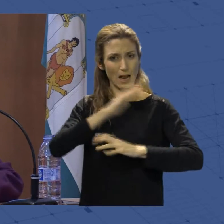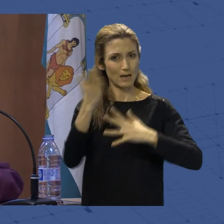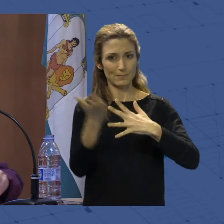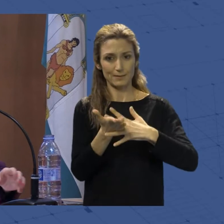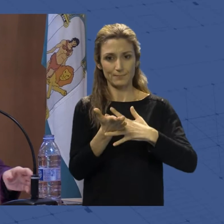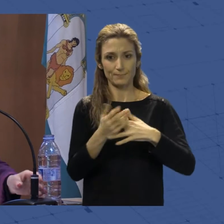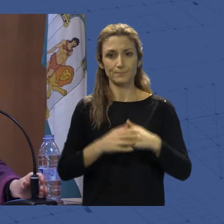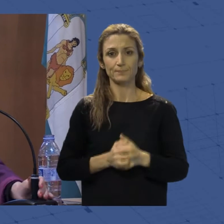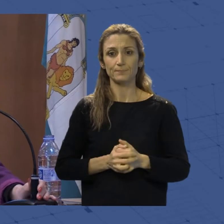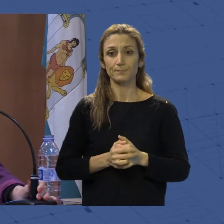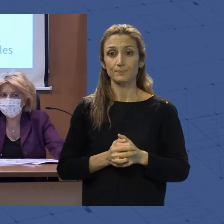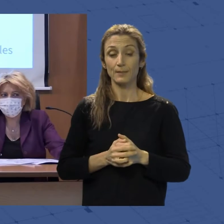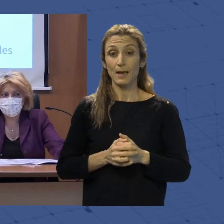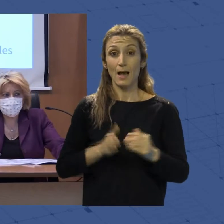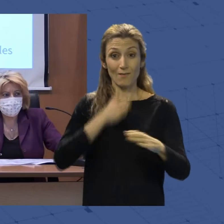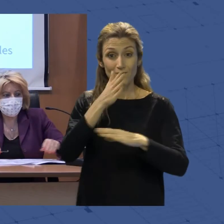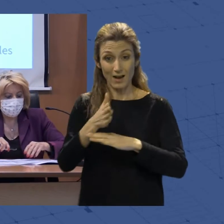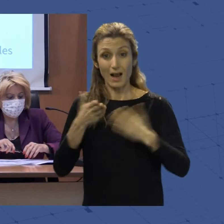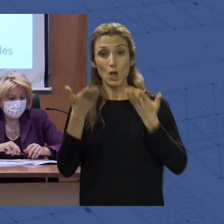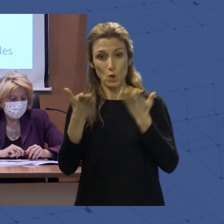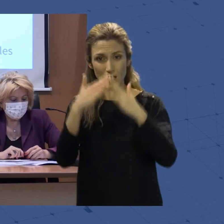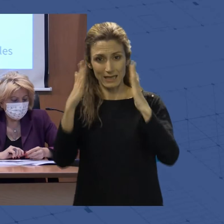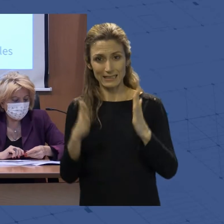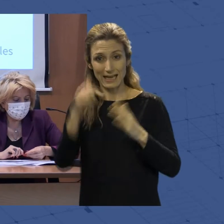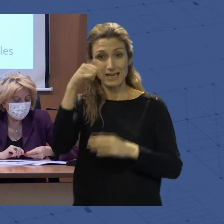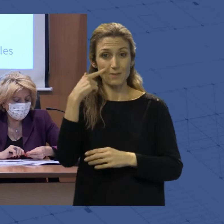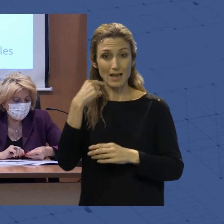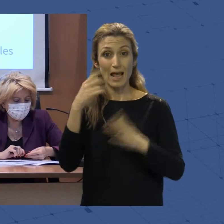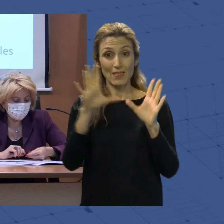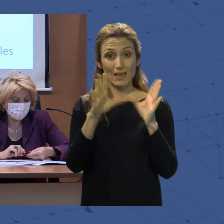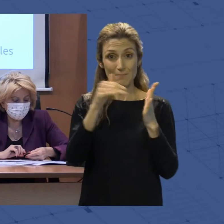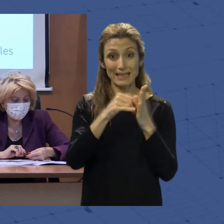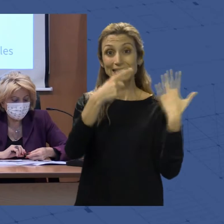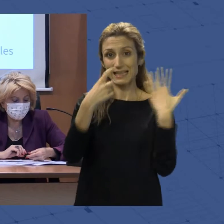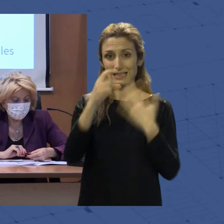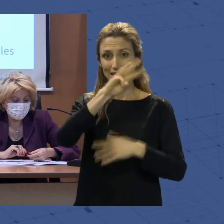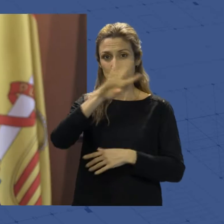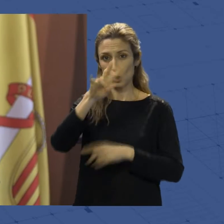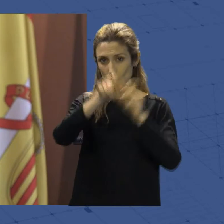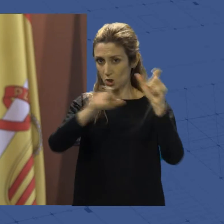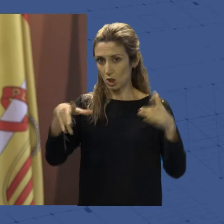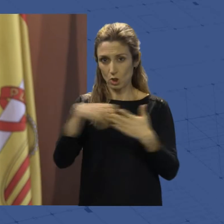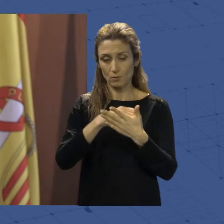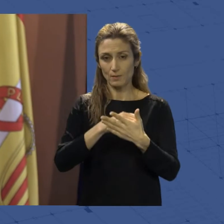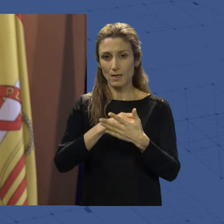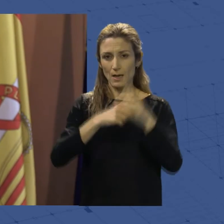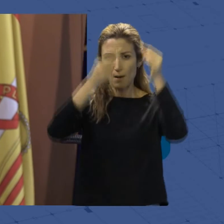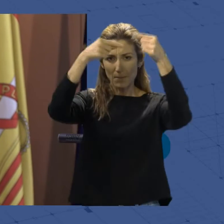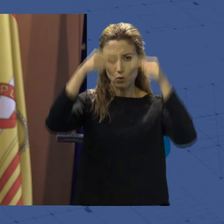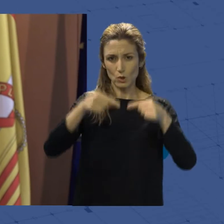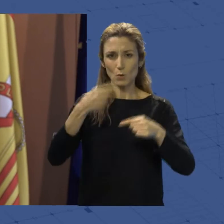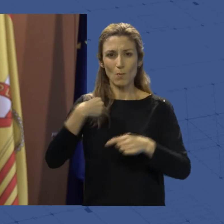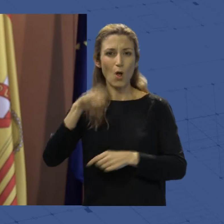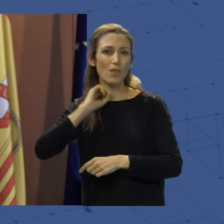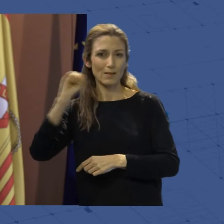En cuanto a la ayuda a domicilio, en Almería han sido atendidas 10.634 personas. El presupuesto destinado a dependencia